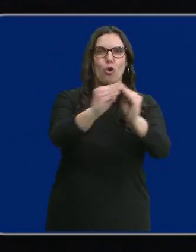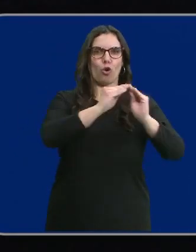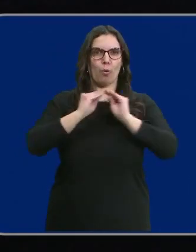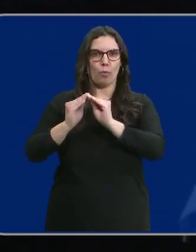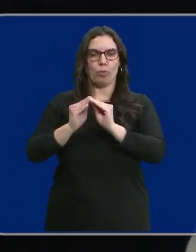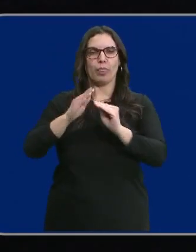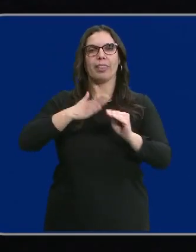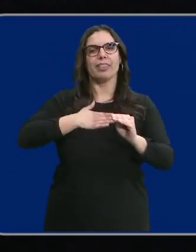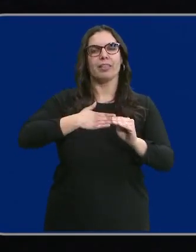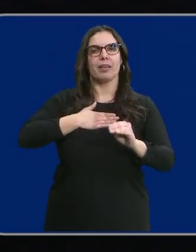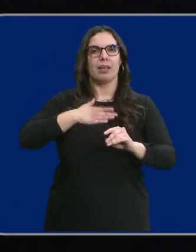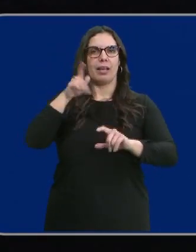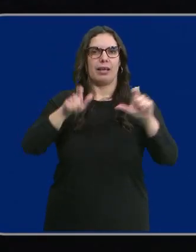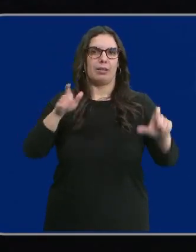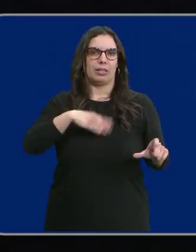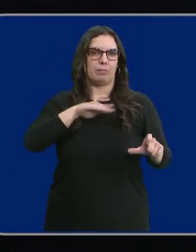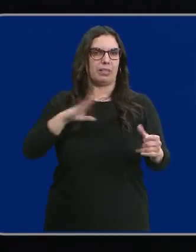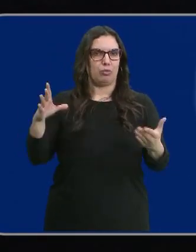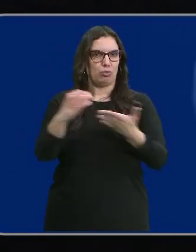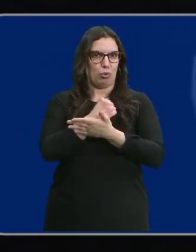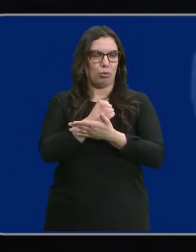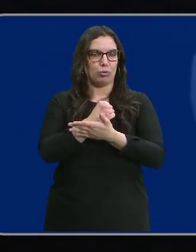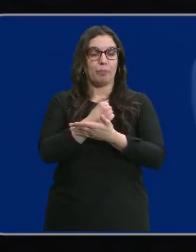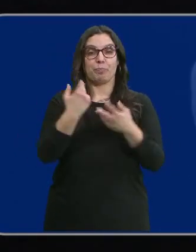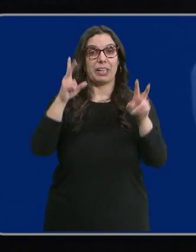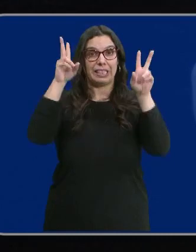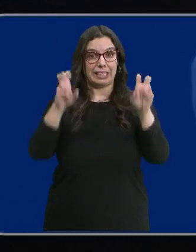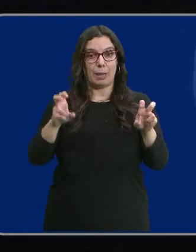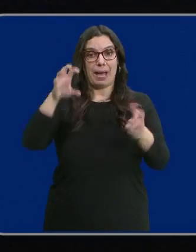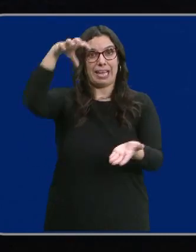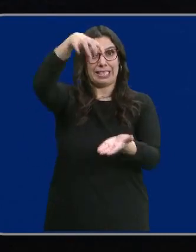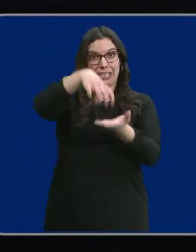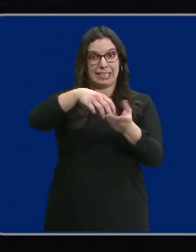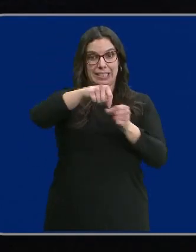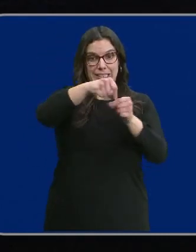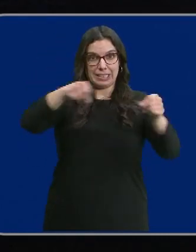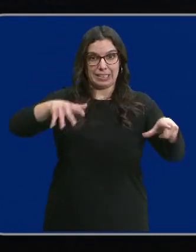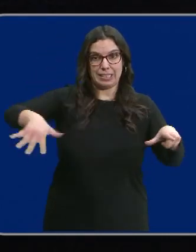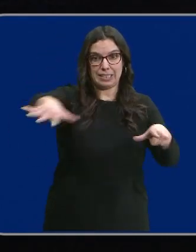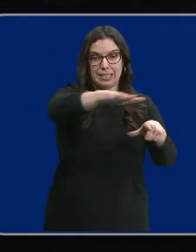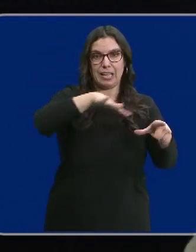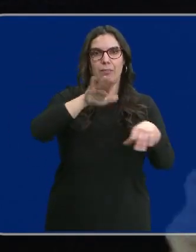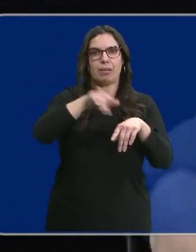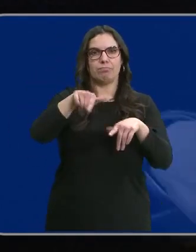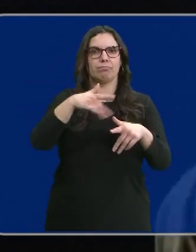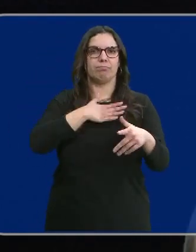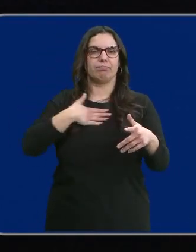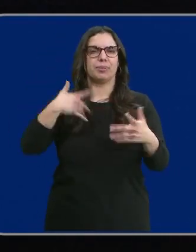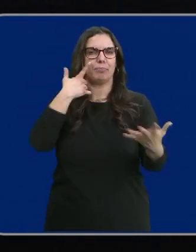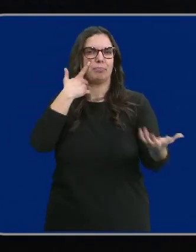de todos los españoles. Y la temática del stand se va a centrar en resaltar